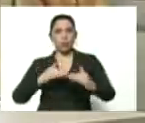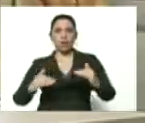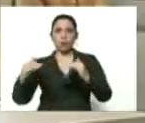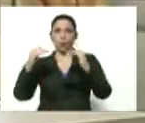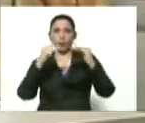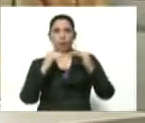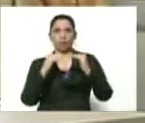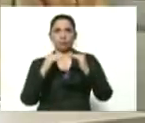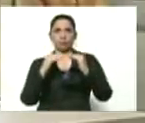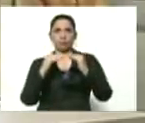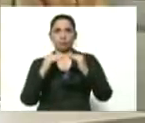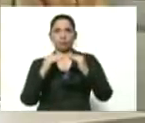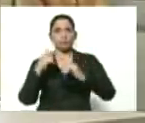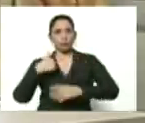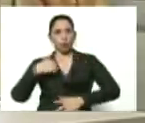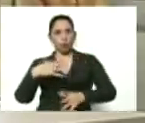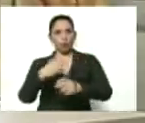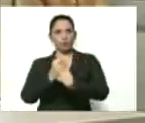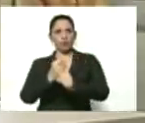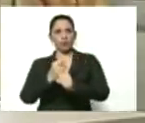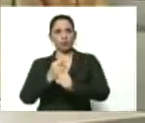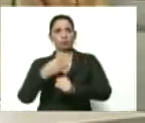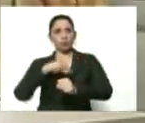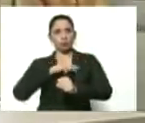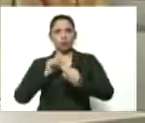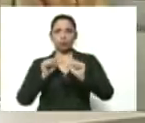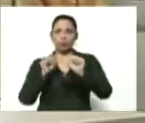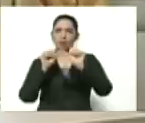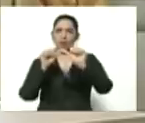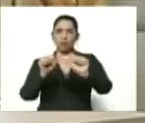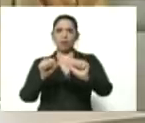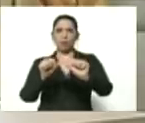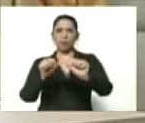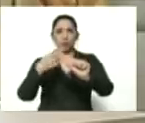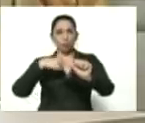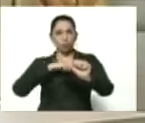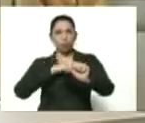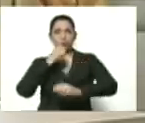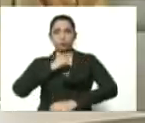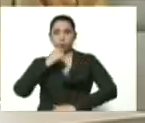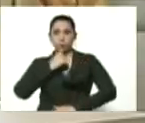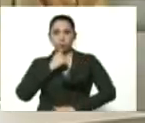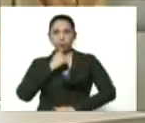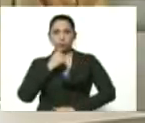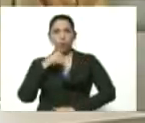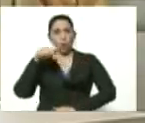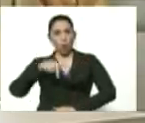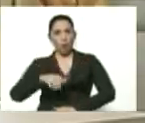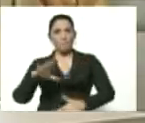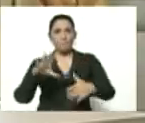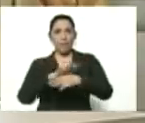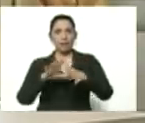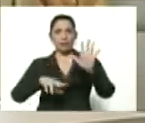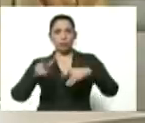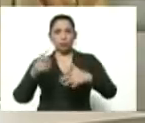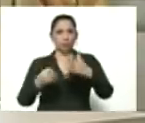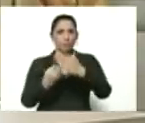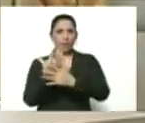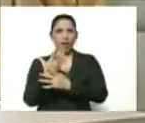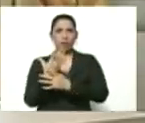así creo y así seguiremos nosotros perseverando hoy martes 12 de mayo